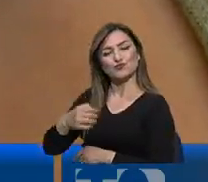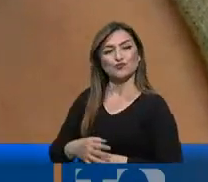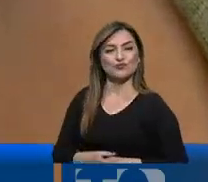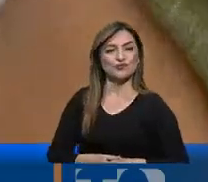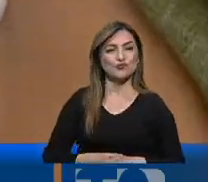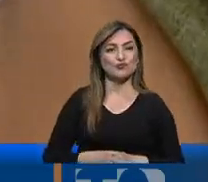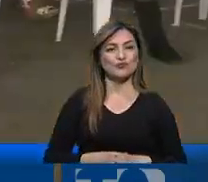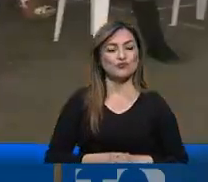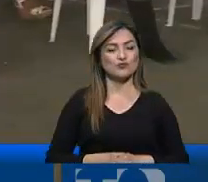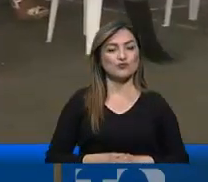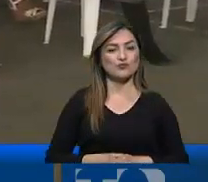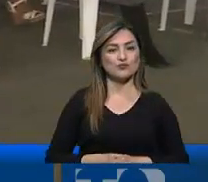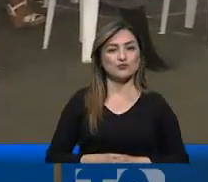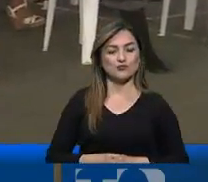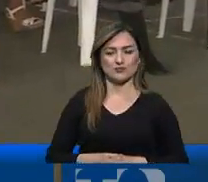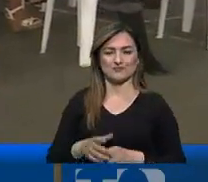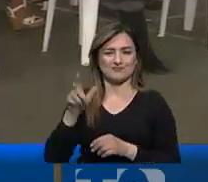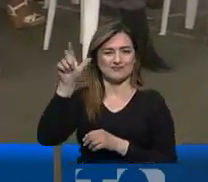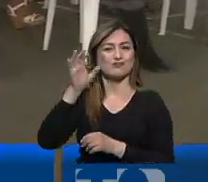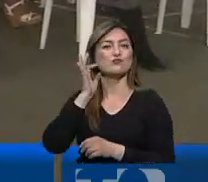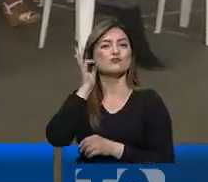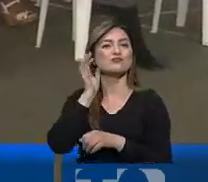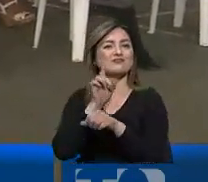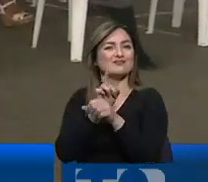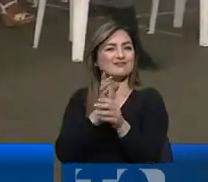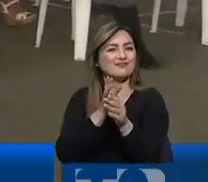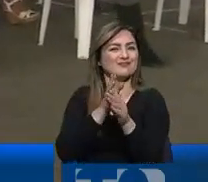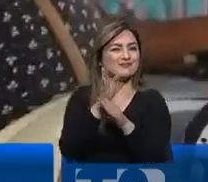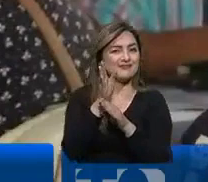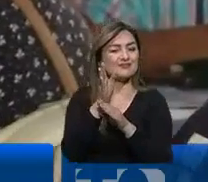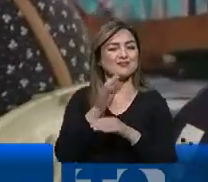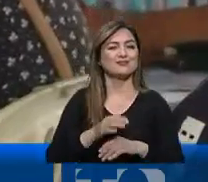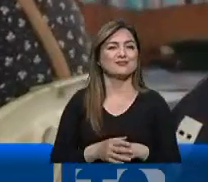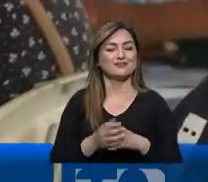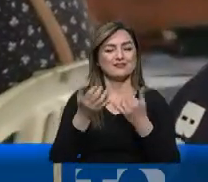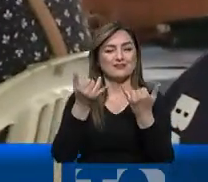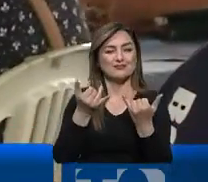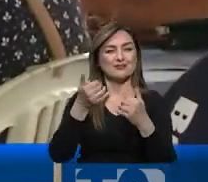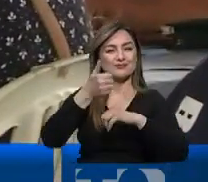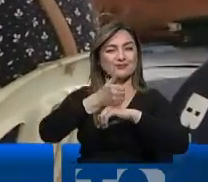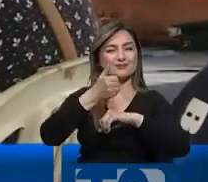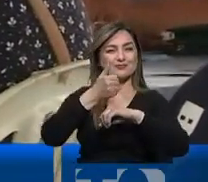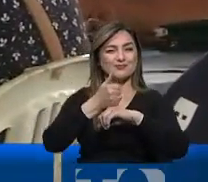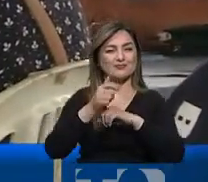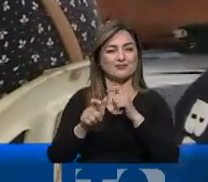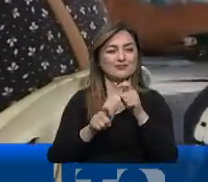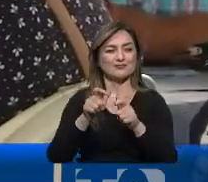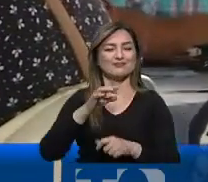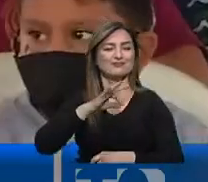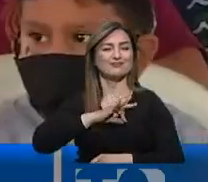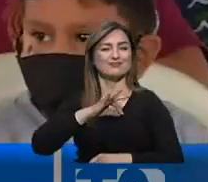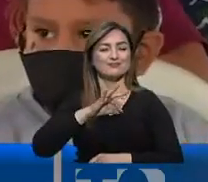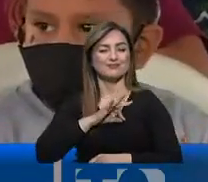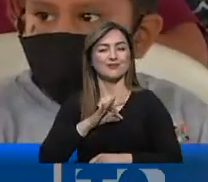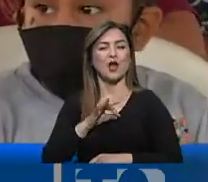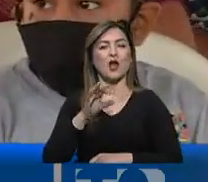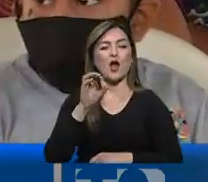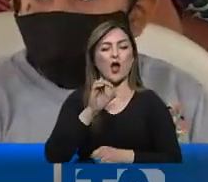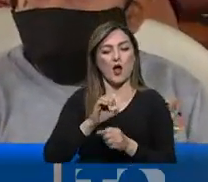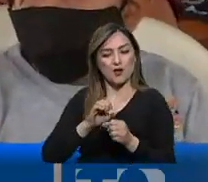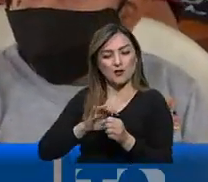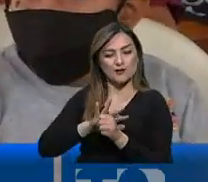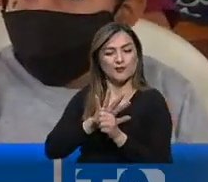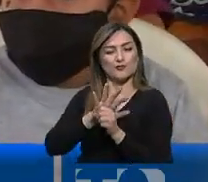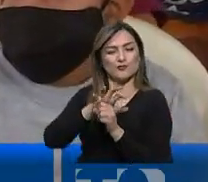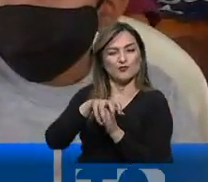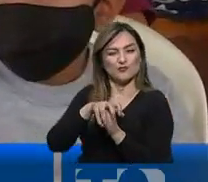Para el epidemióloga Andrea Gómez, es momento de que las autoridades y la población tomen conciencia de que la variante Omicron no es